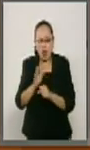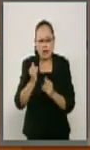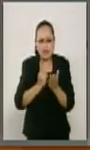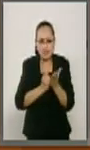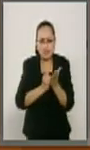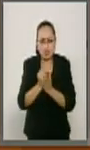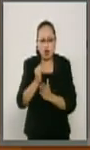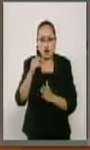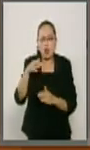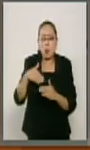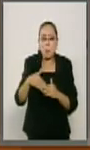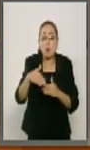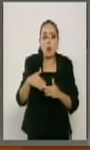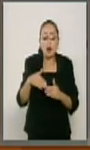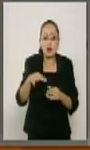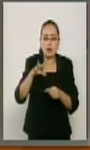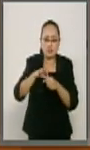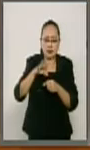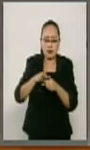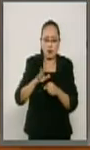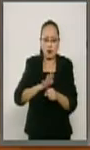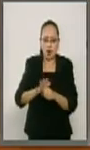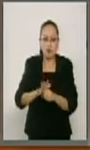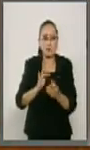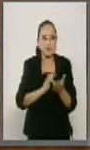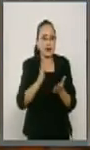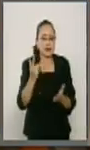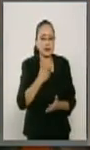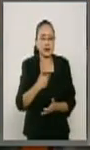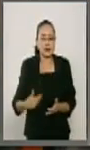que están por tomar. Gracias, presidente.